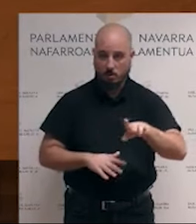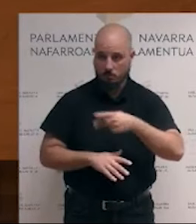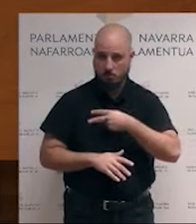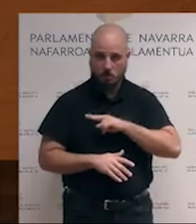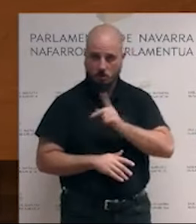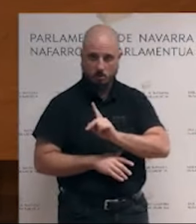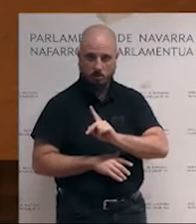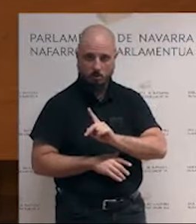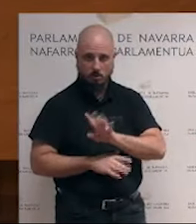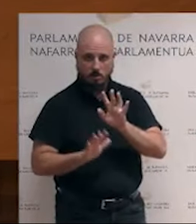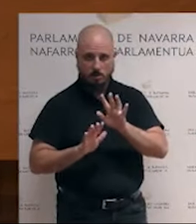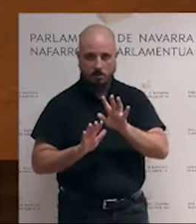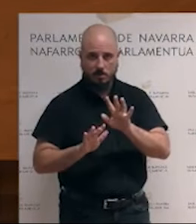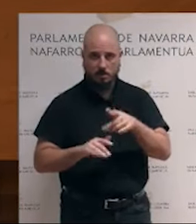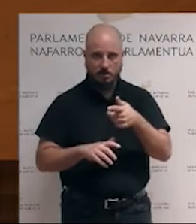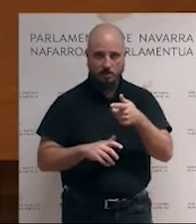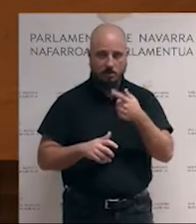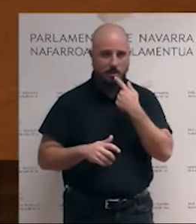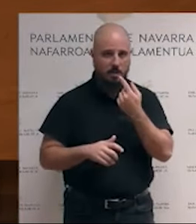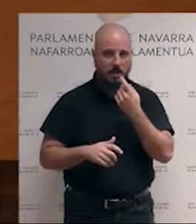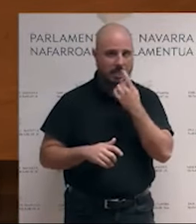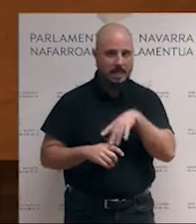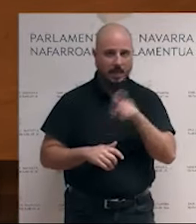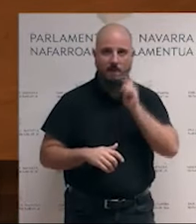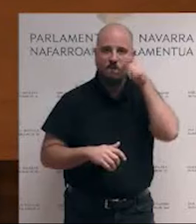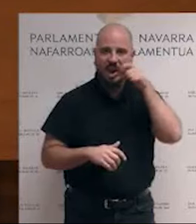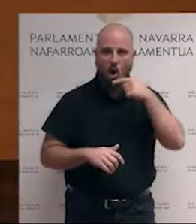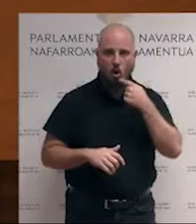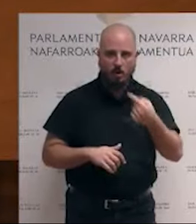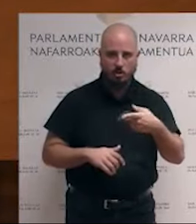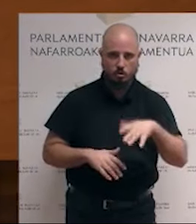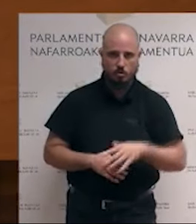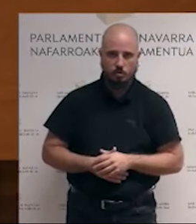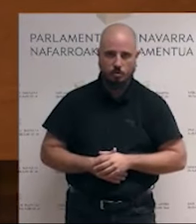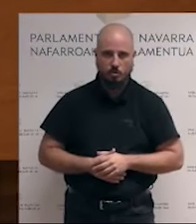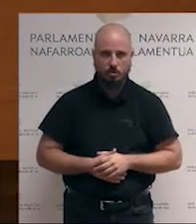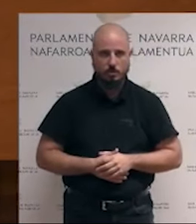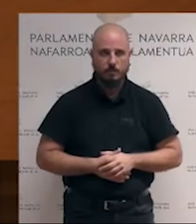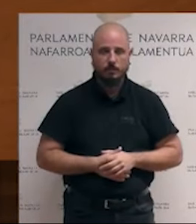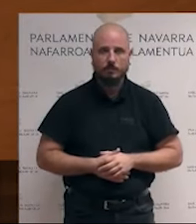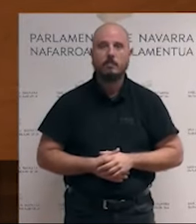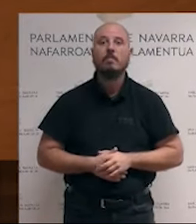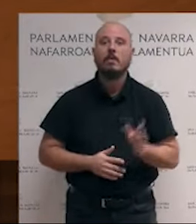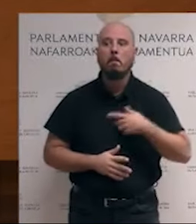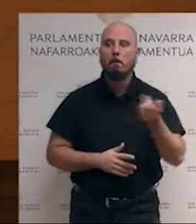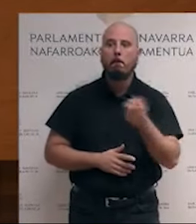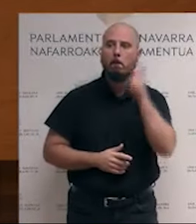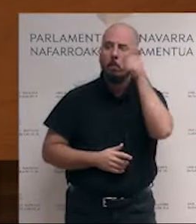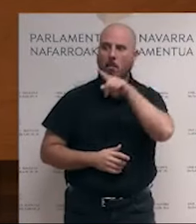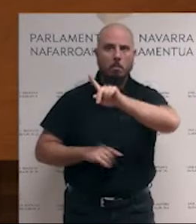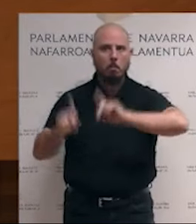es una frase del señor Feijó. Feijó. Hay poblaciones en la que hay problemas,